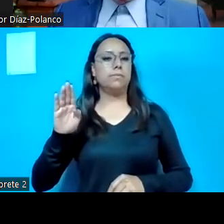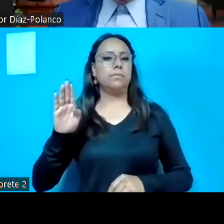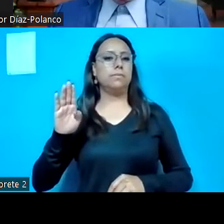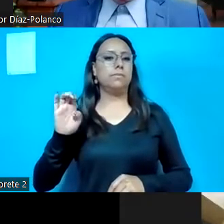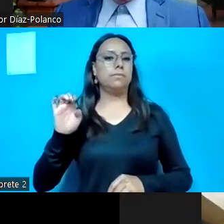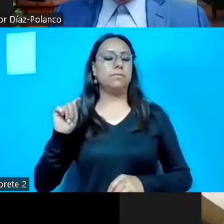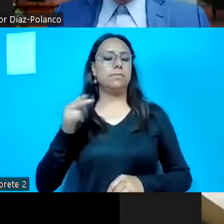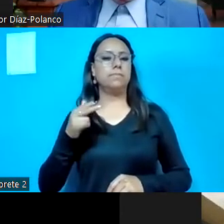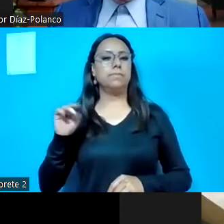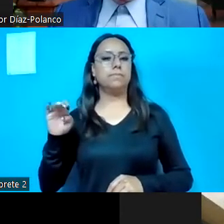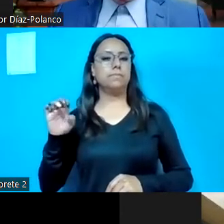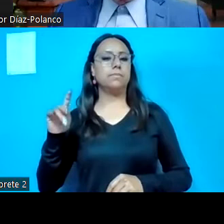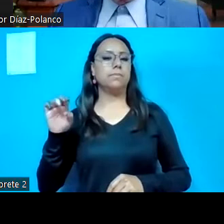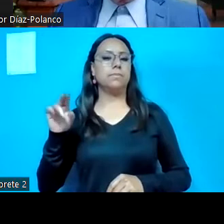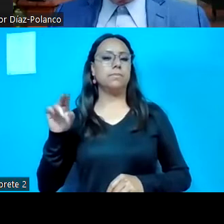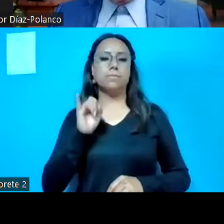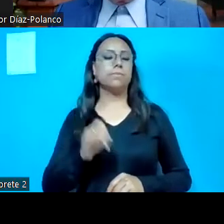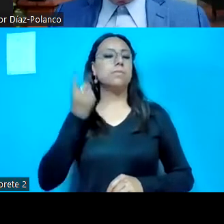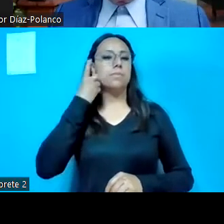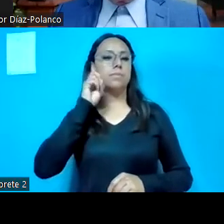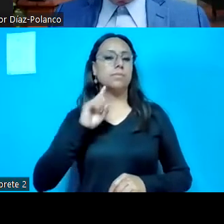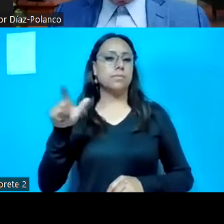diputada. Diputada Xochitl Bravo Espinosa.